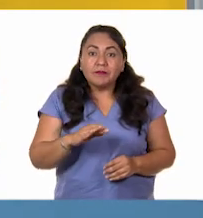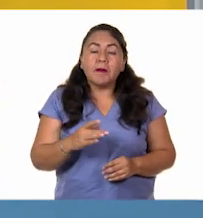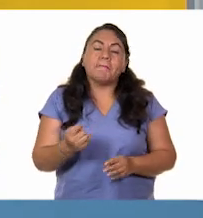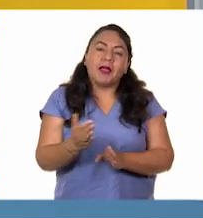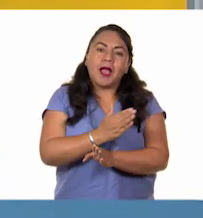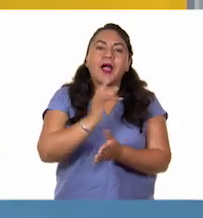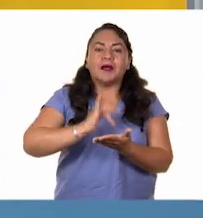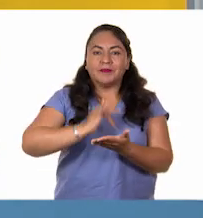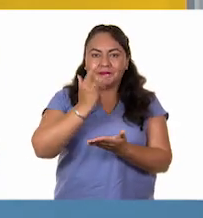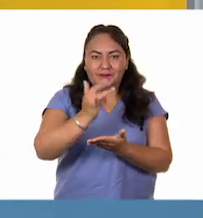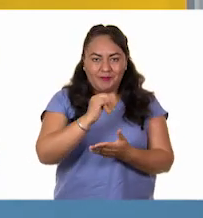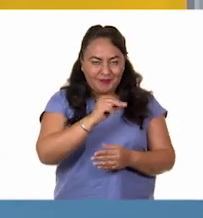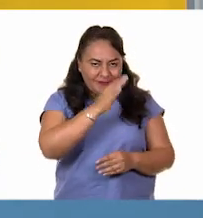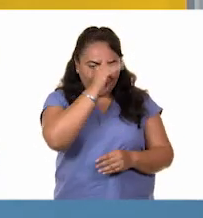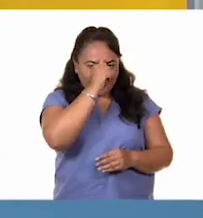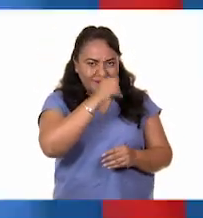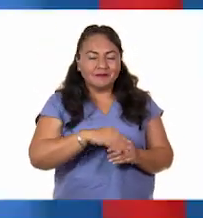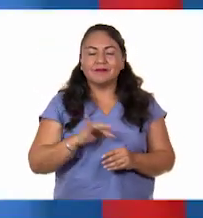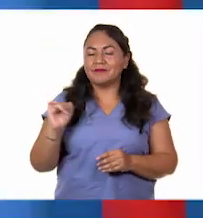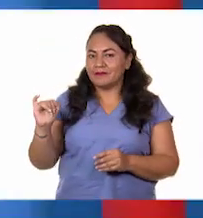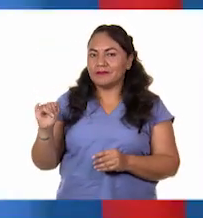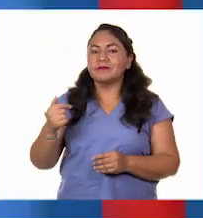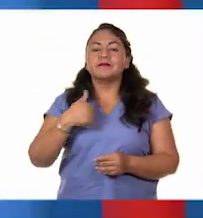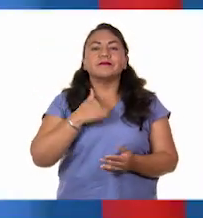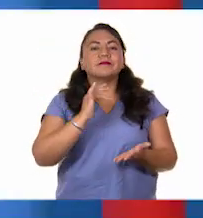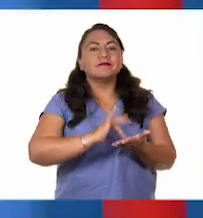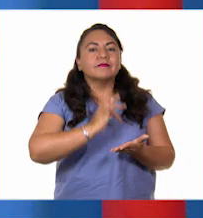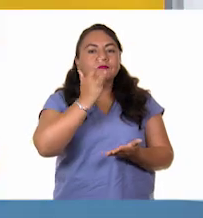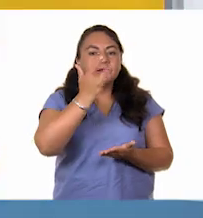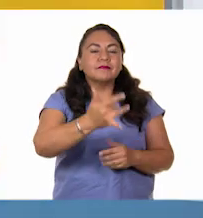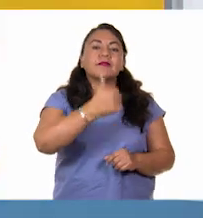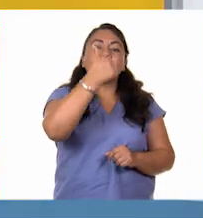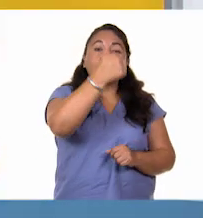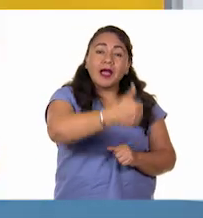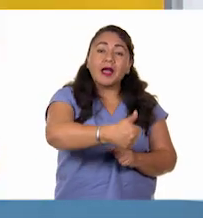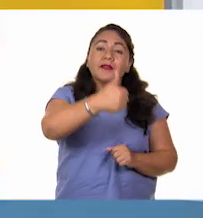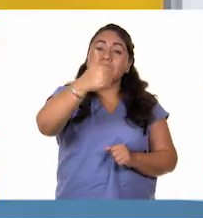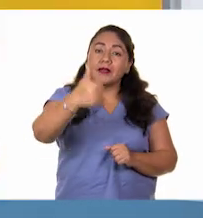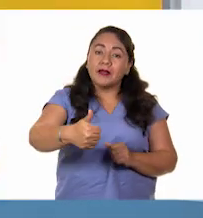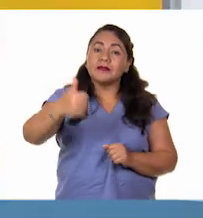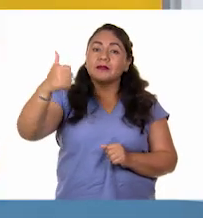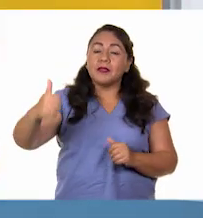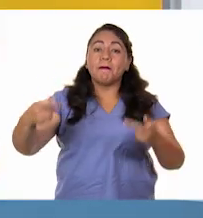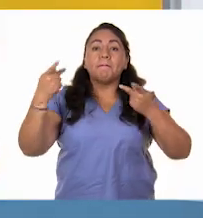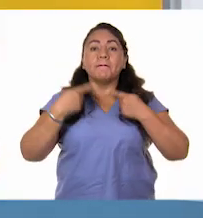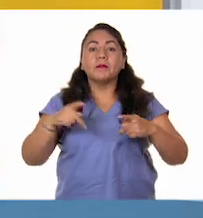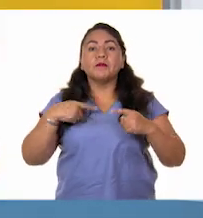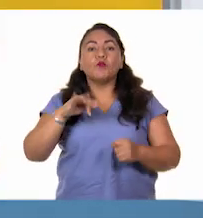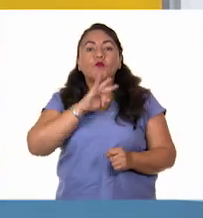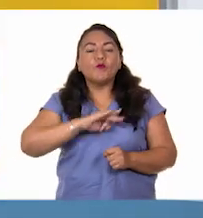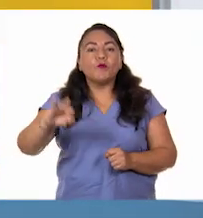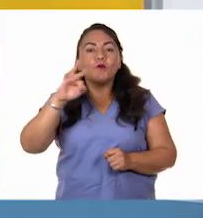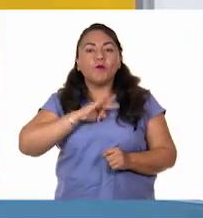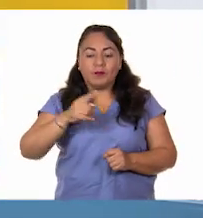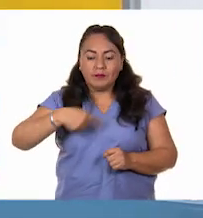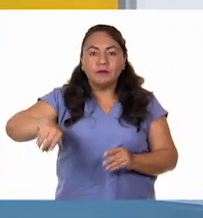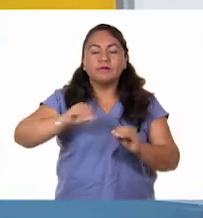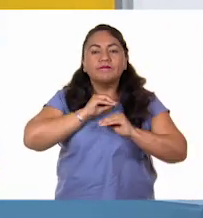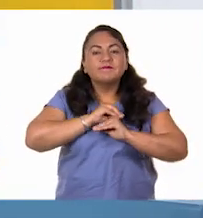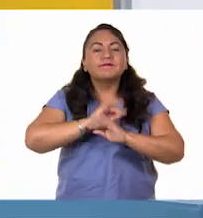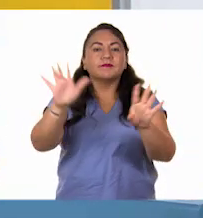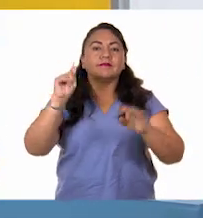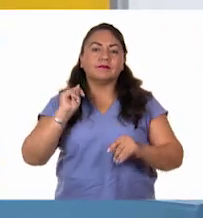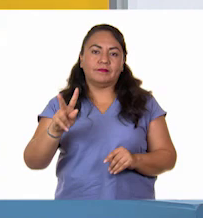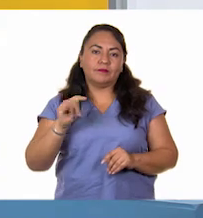agradecer. ¿Estarás de acuerdo conmigo, Luisa? No, claro. Agradecer a cada una de las personas que hacen posible esta transmisión.